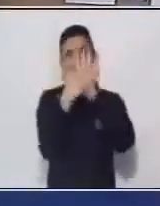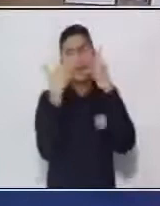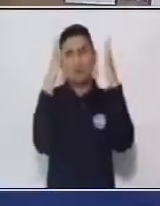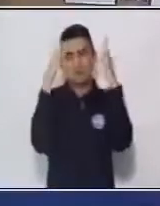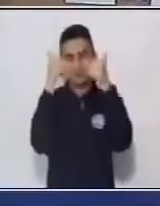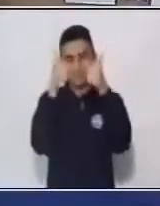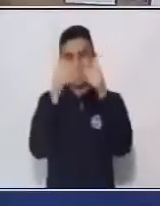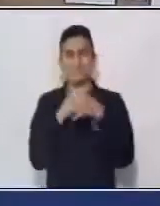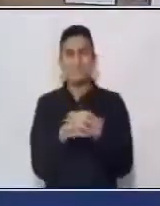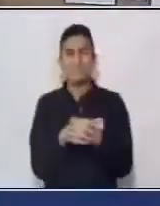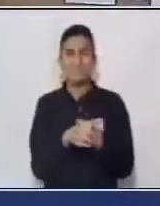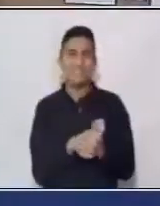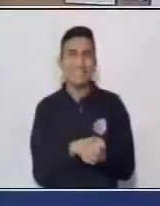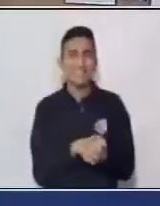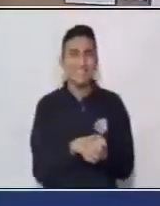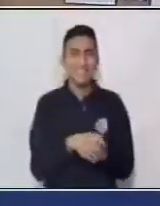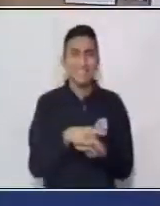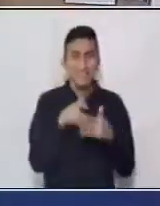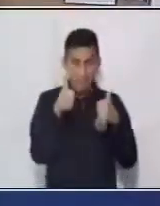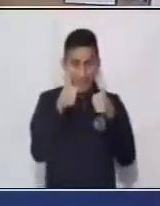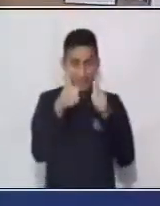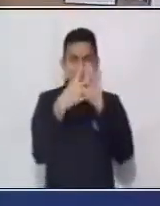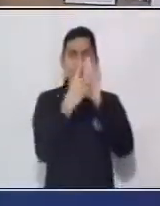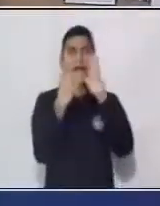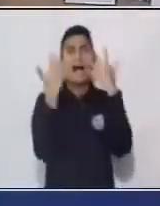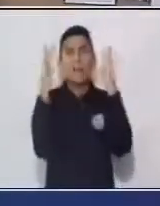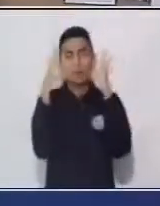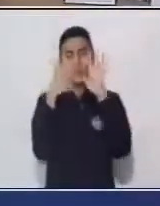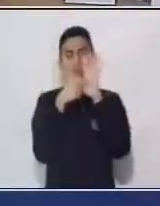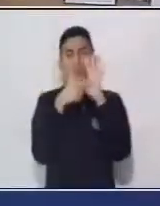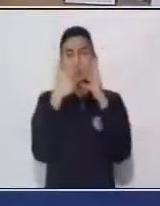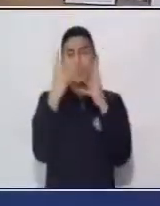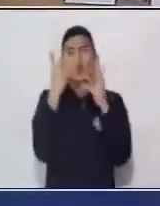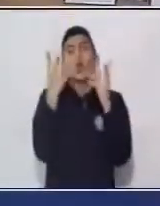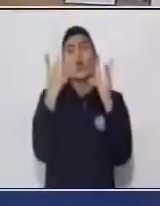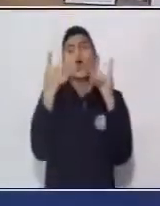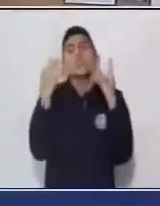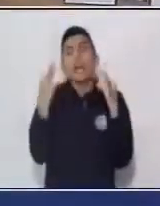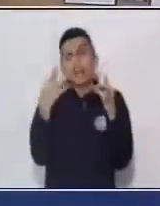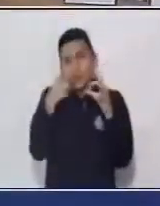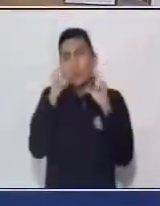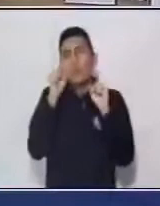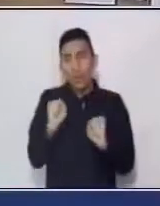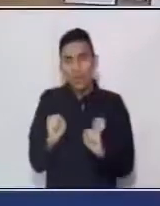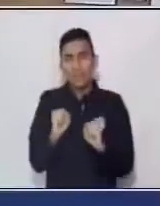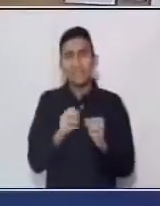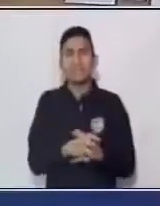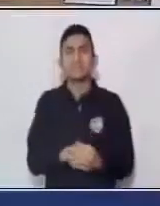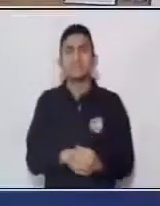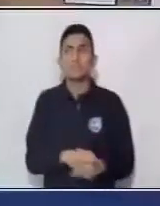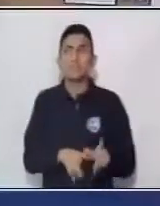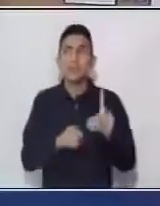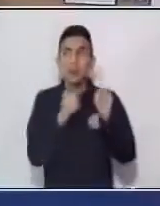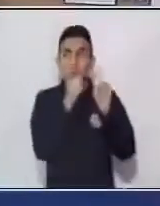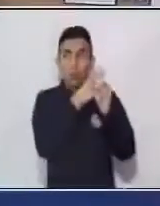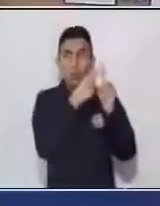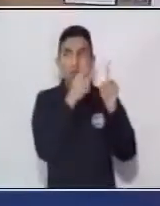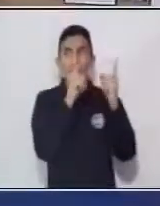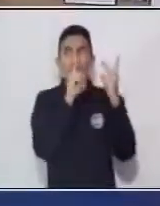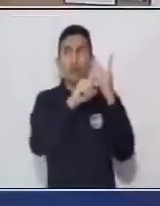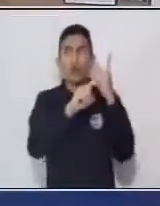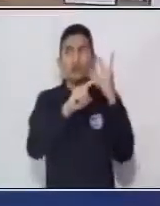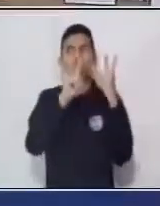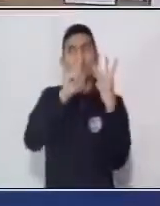Bueno. Todos van a dar un aplauso. Conforme vayamos contando, vamos contando y decimos, uno, dos,